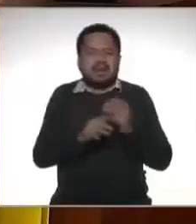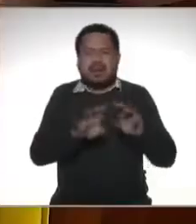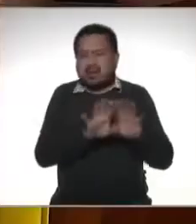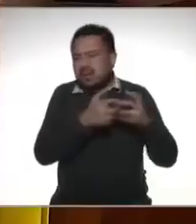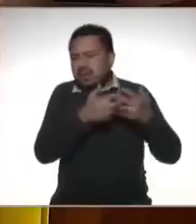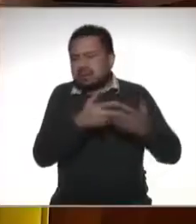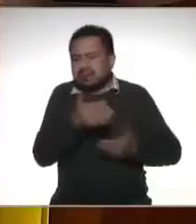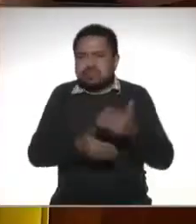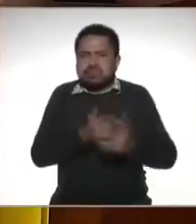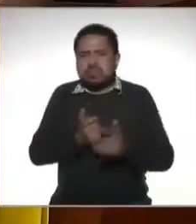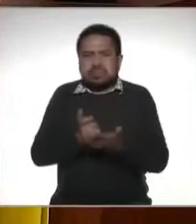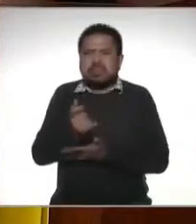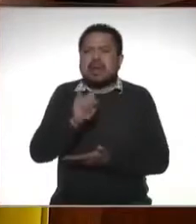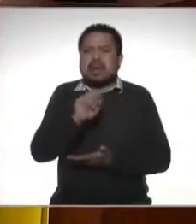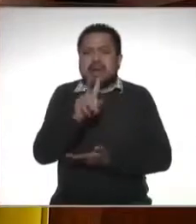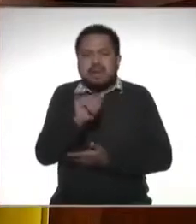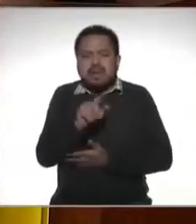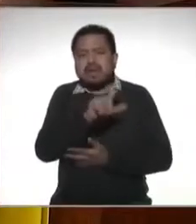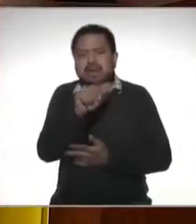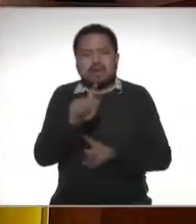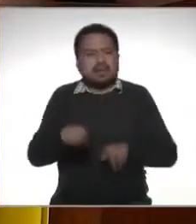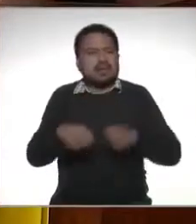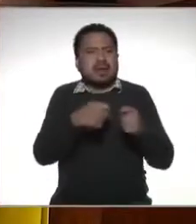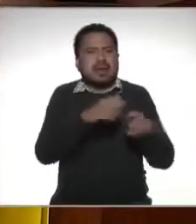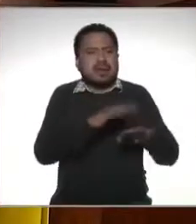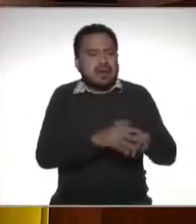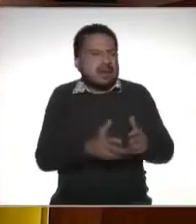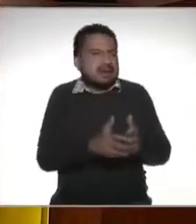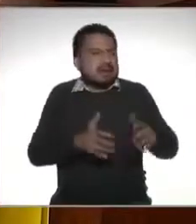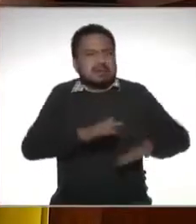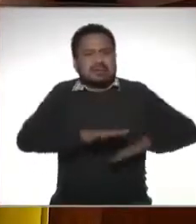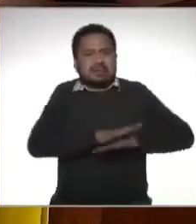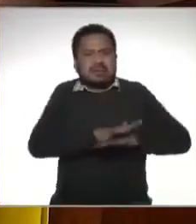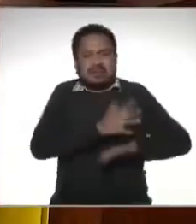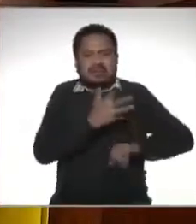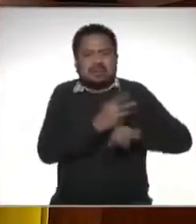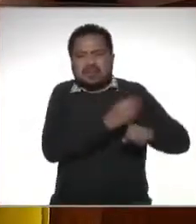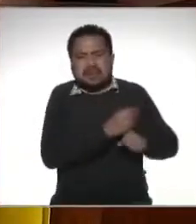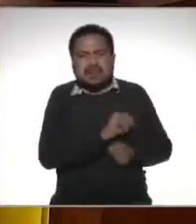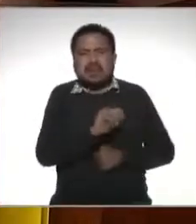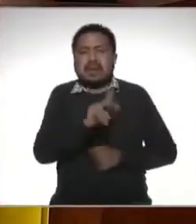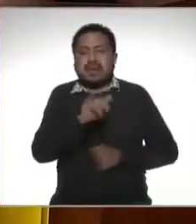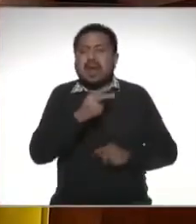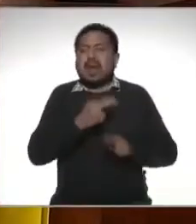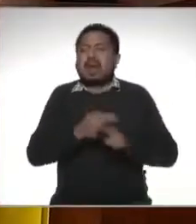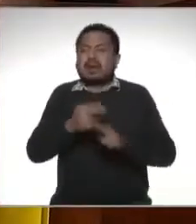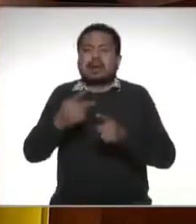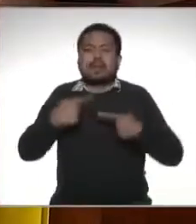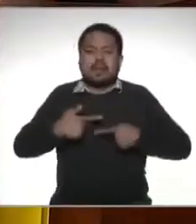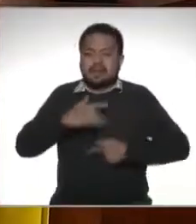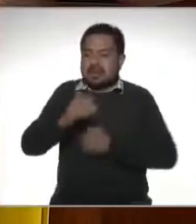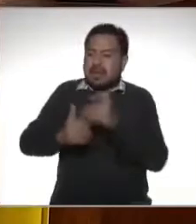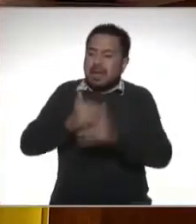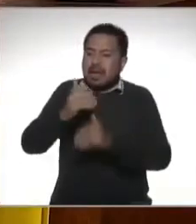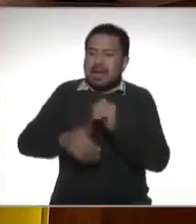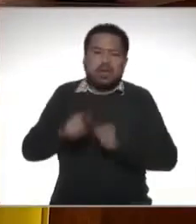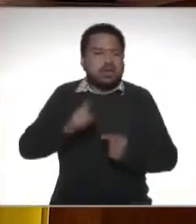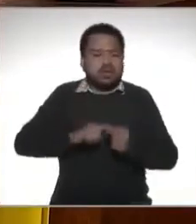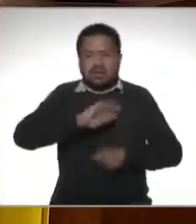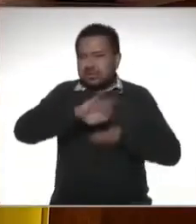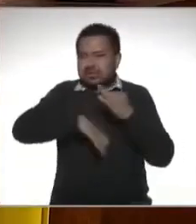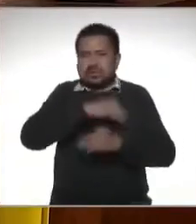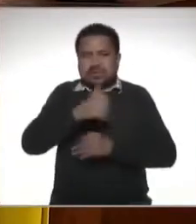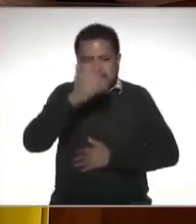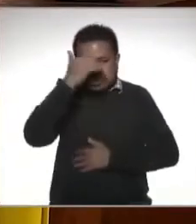productivo ahí se paga un IVA y luego lo pasa a una amplificación a una modificación y paga el IVA y hasta el consumidor final que es donde todos